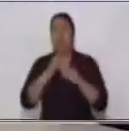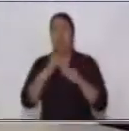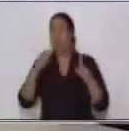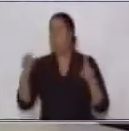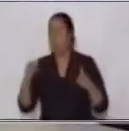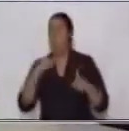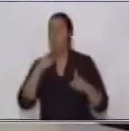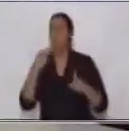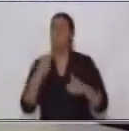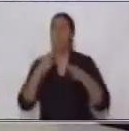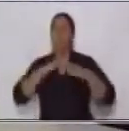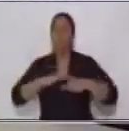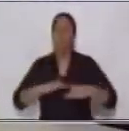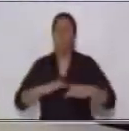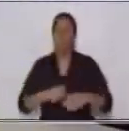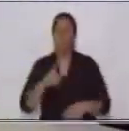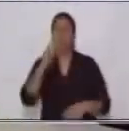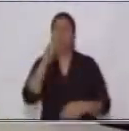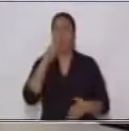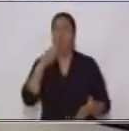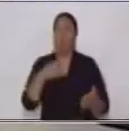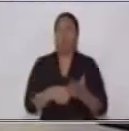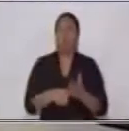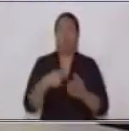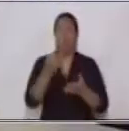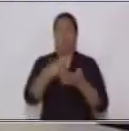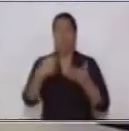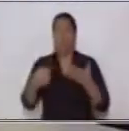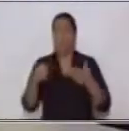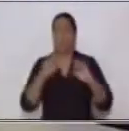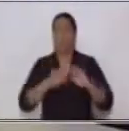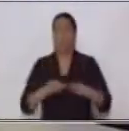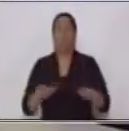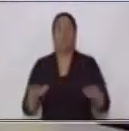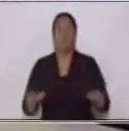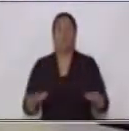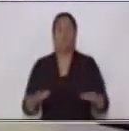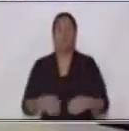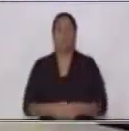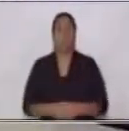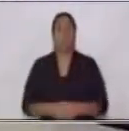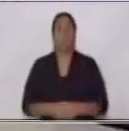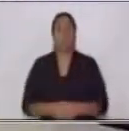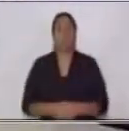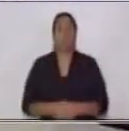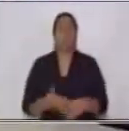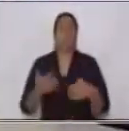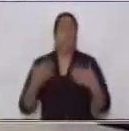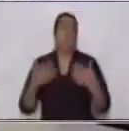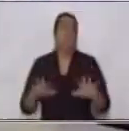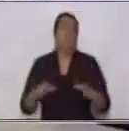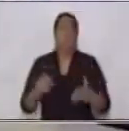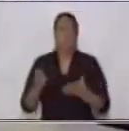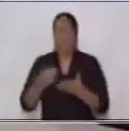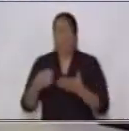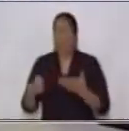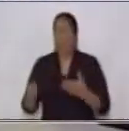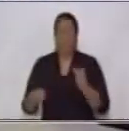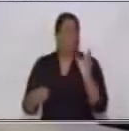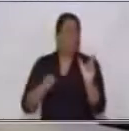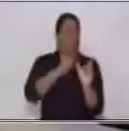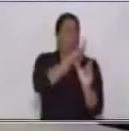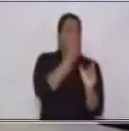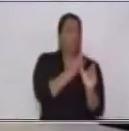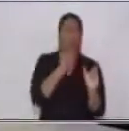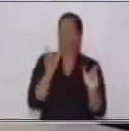carta escribe la niña bueno ya colocamos el sujeto del lado del predicado y lo que está en el predicado del lado del